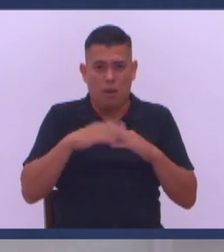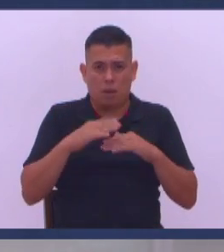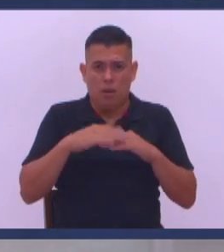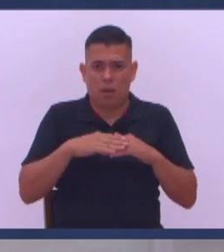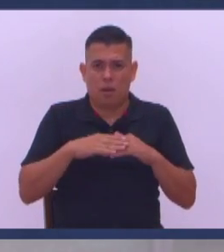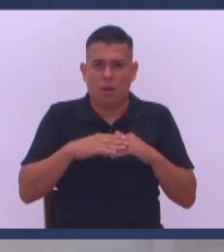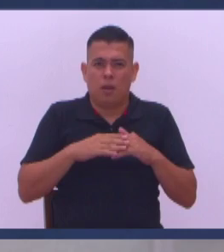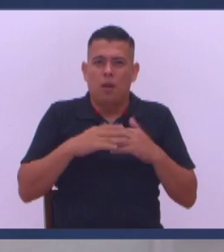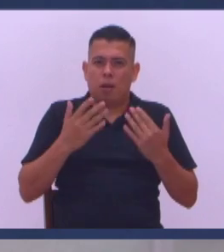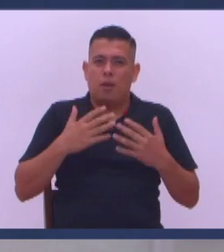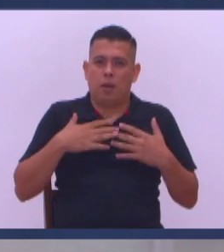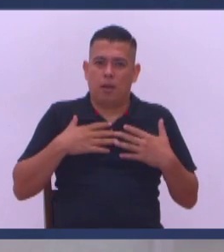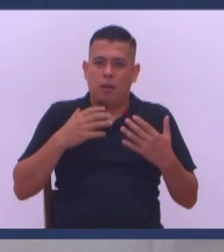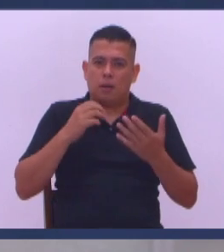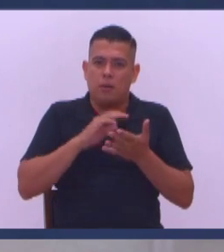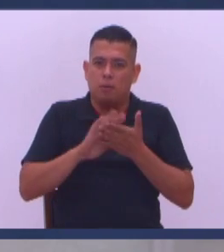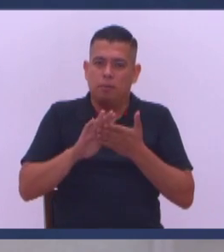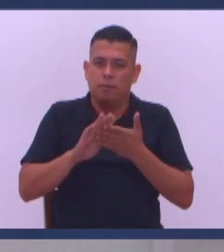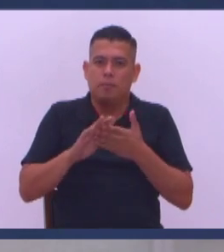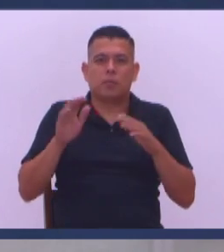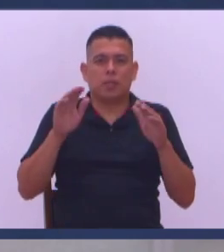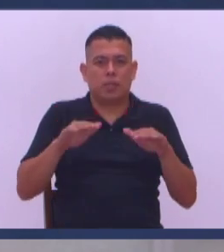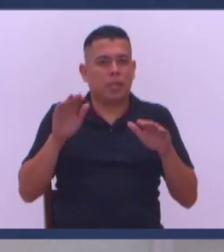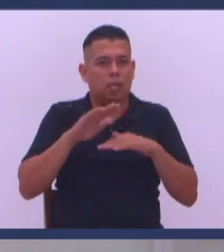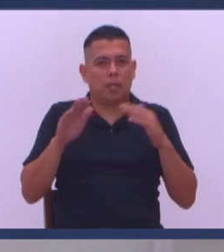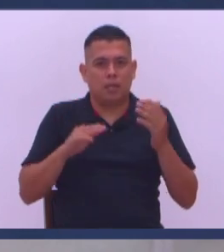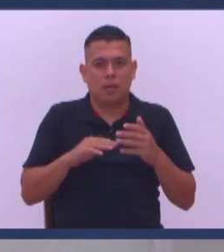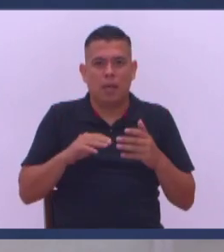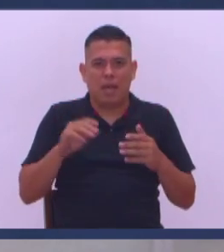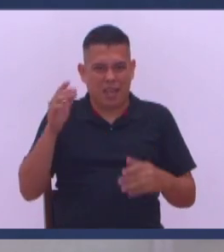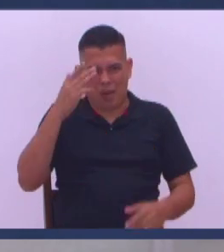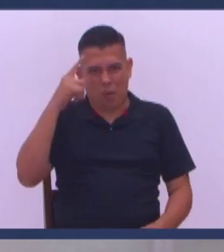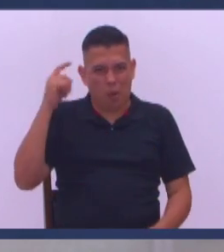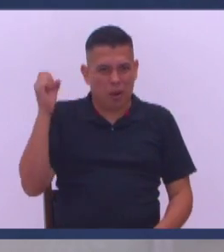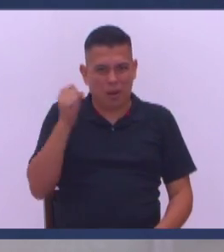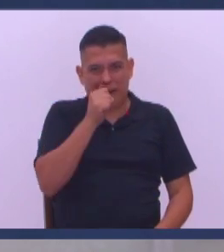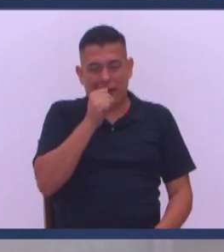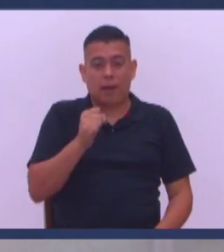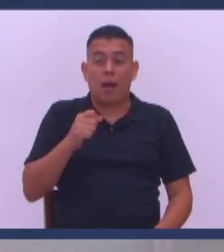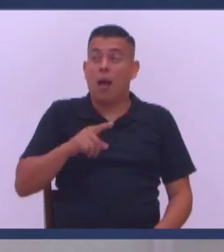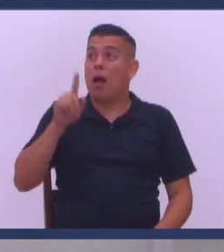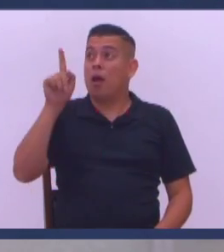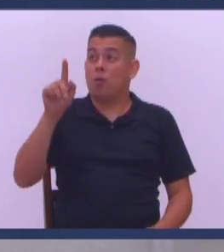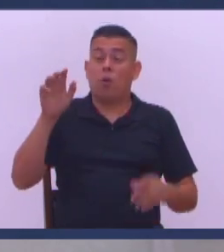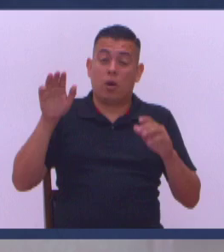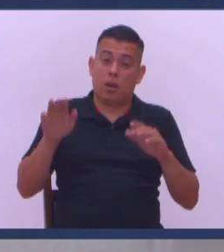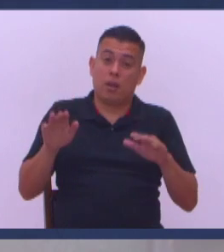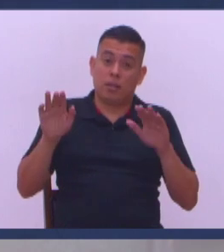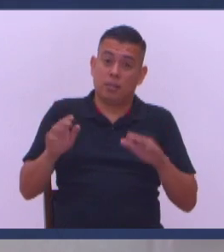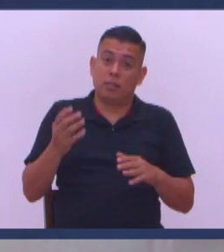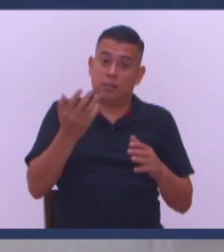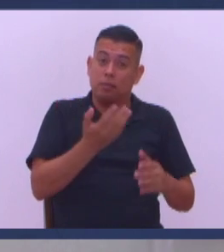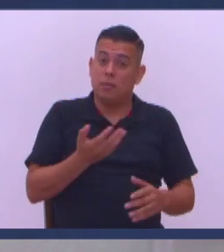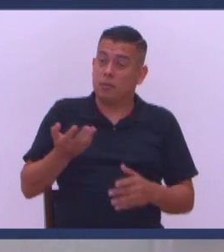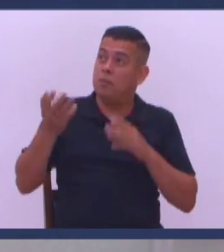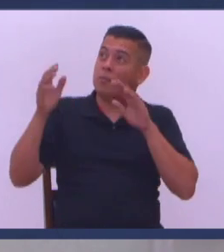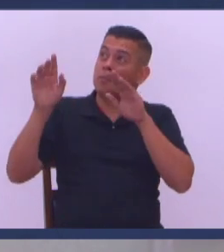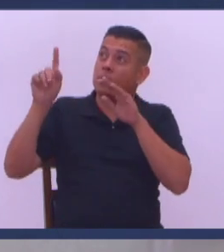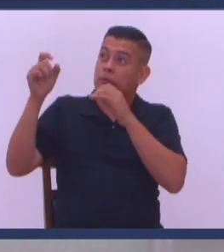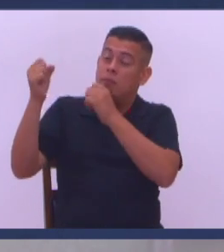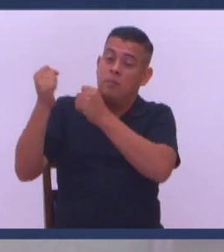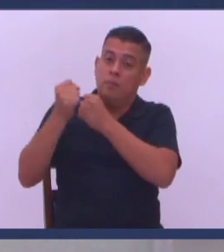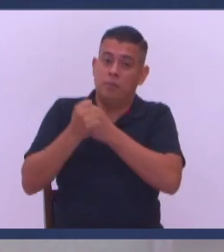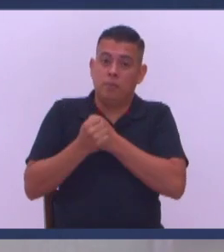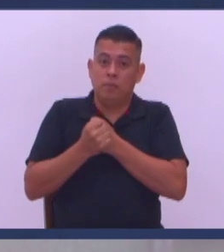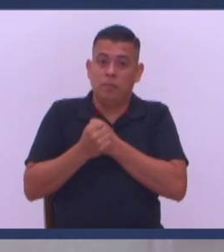Demos gracias por todo ¿Se acuerda Cuando cantamos Demos gracias al Señor Demos gracias Demos gracias Por